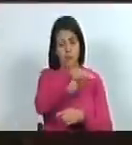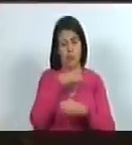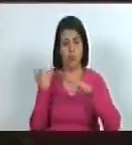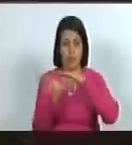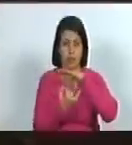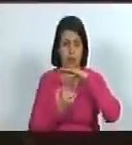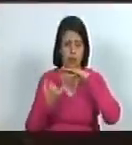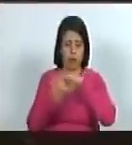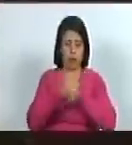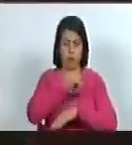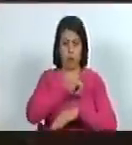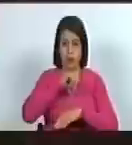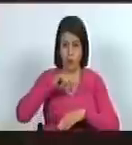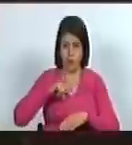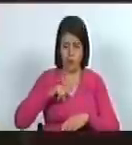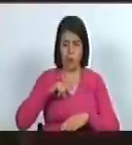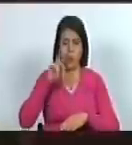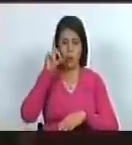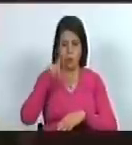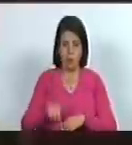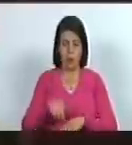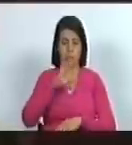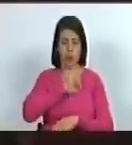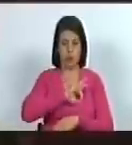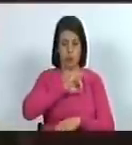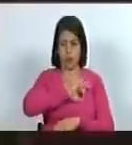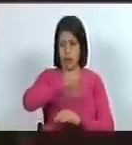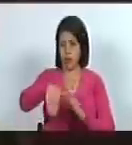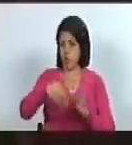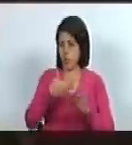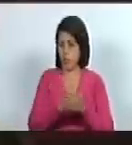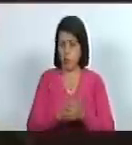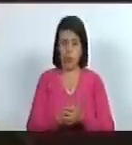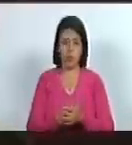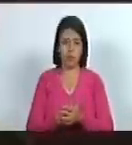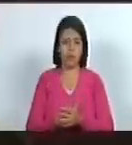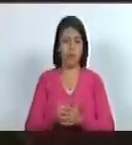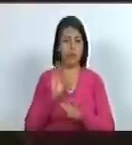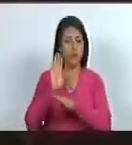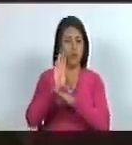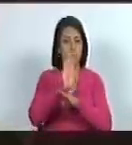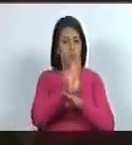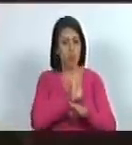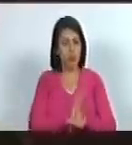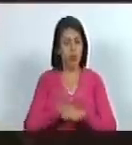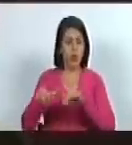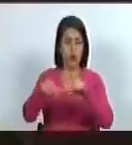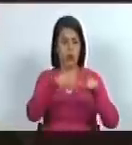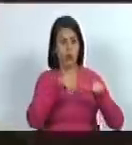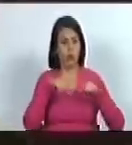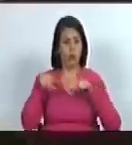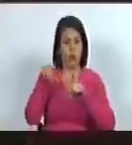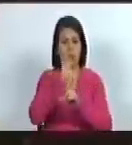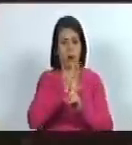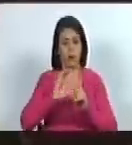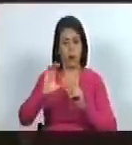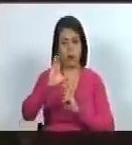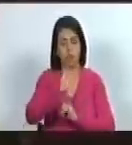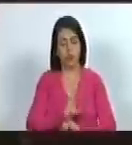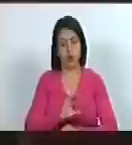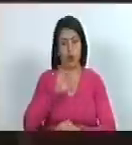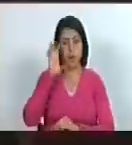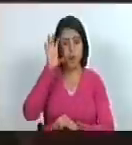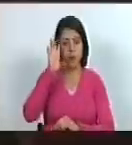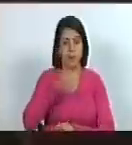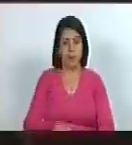instituciones privadas así como a la sociedad venezolana a la preservación de los espacios culturales de la